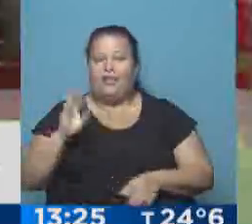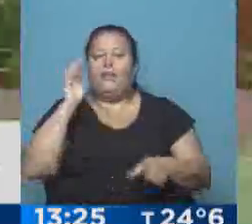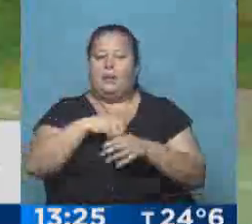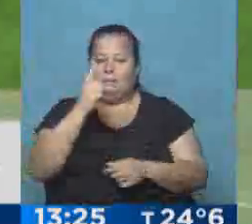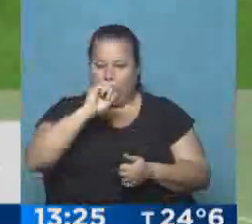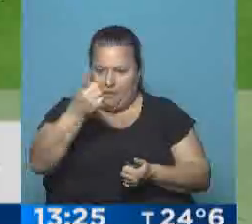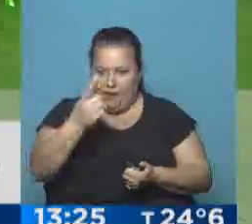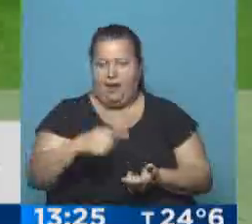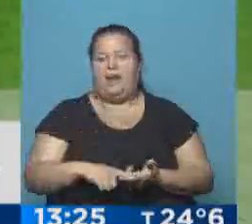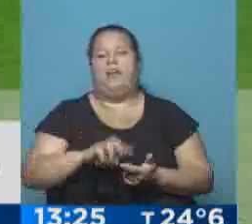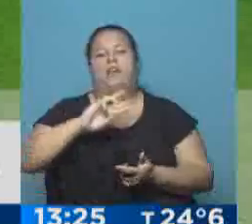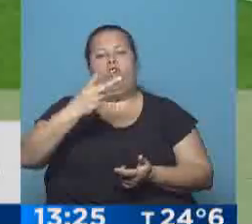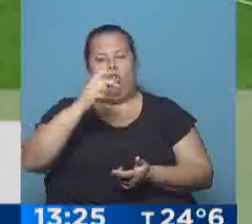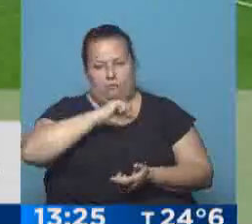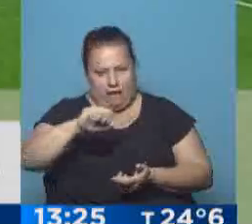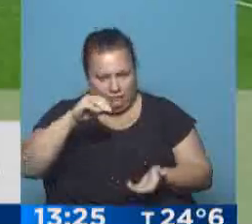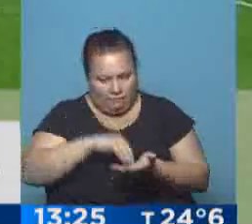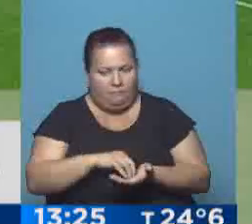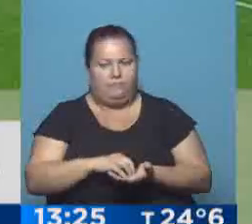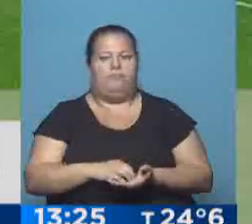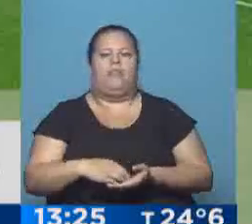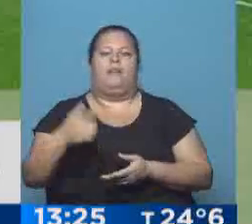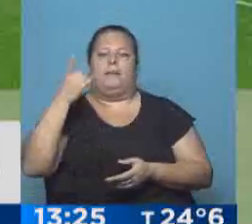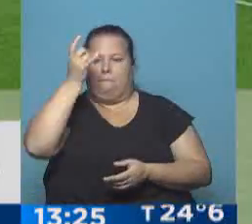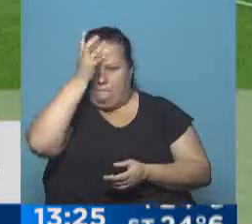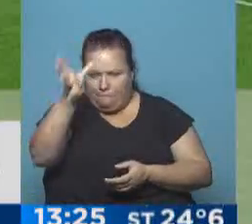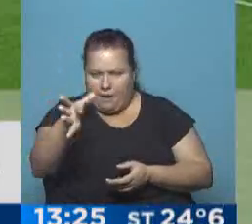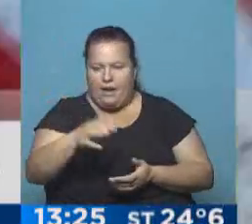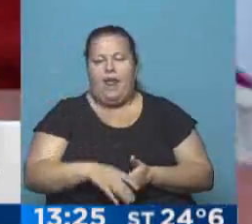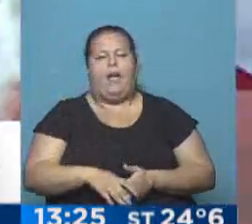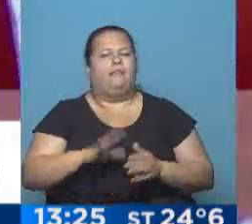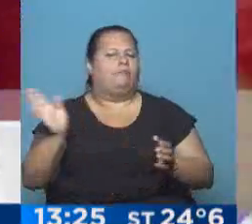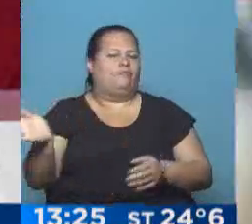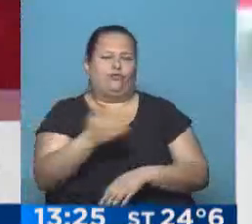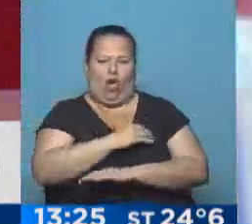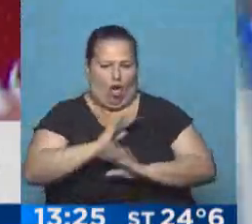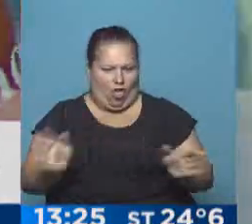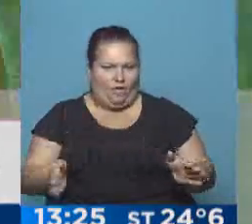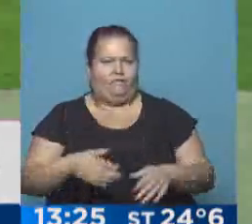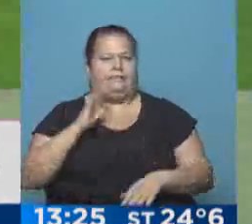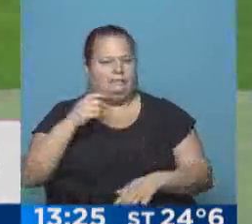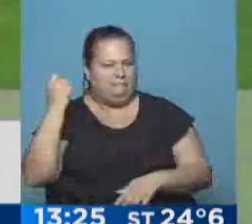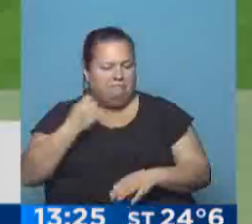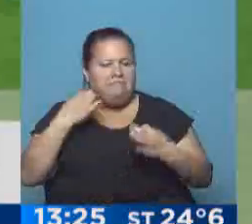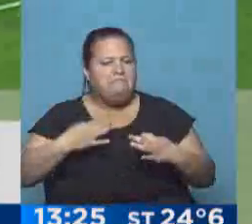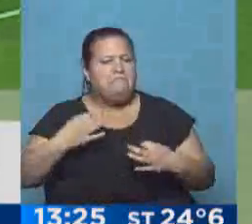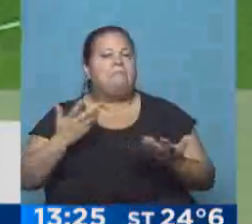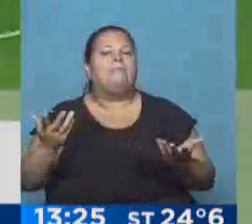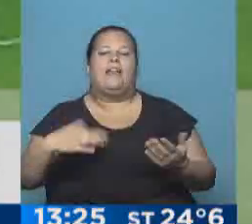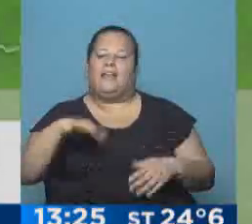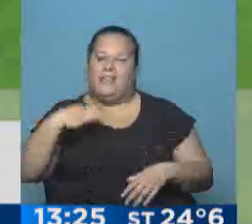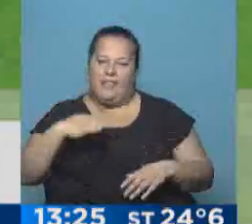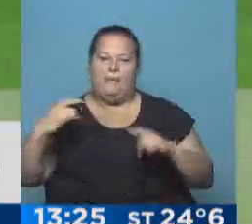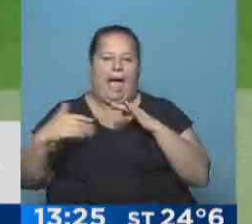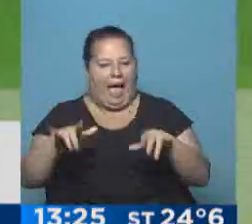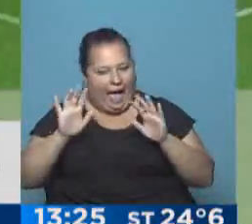en el primero, hizo dos goles más, lo cometieron en el penal, absolutamente todo. La venía rompiendo, pero necesitaba